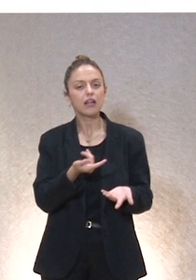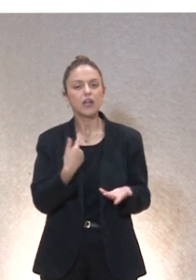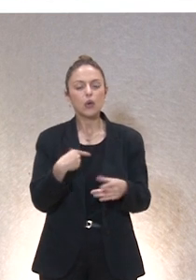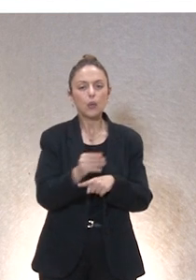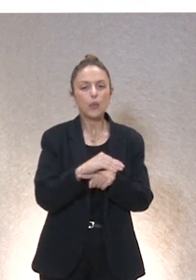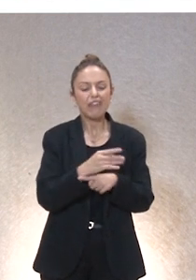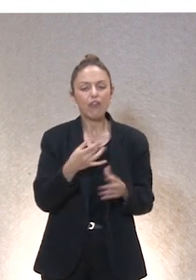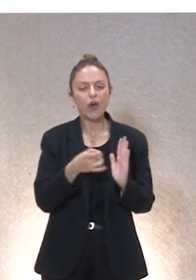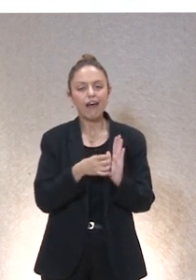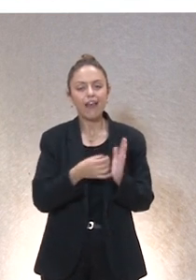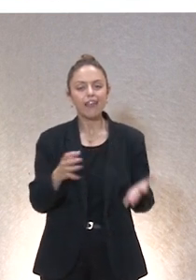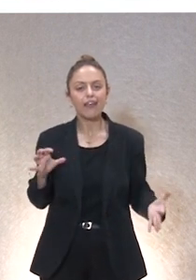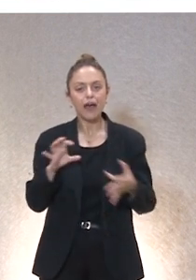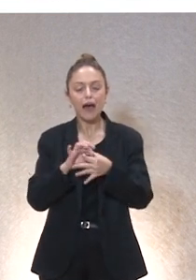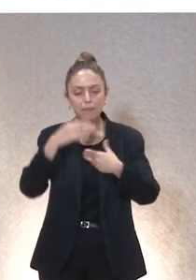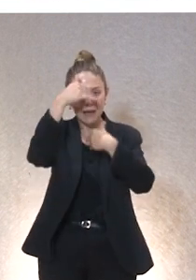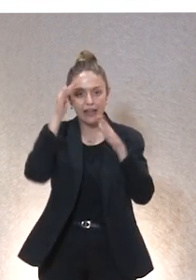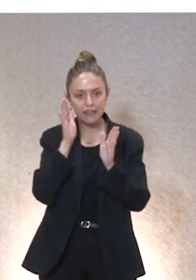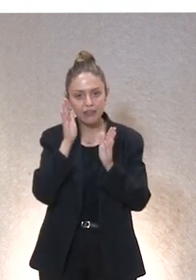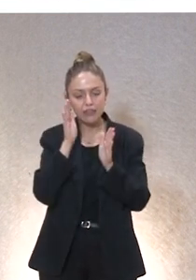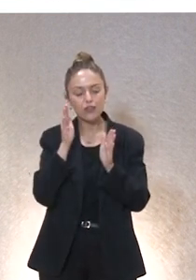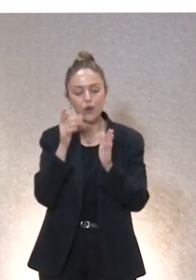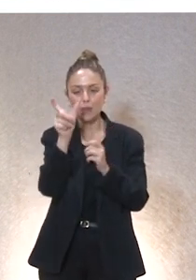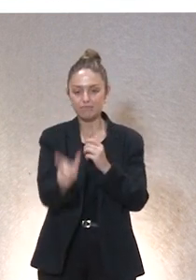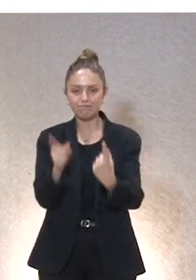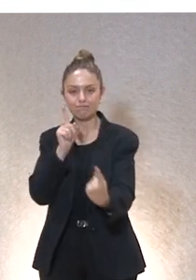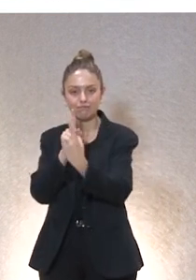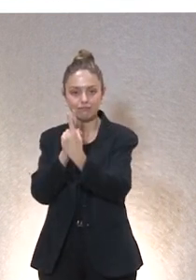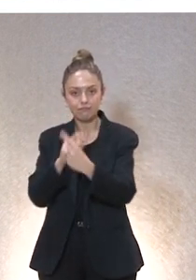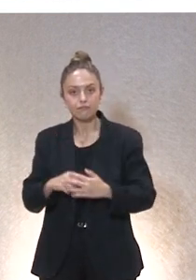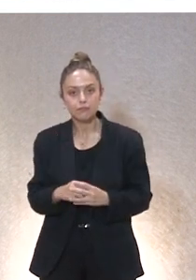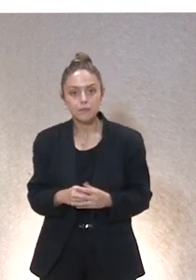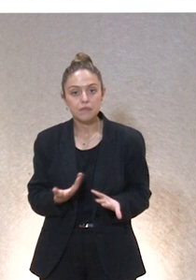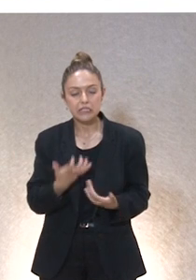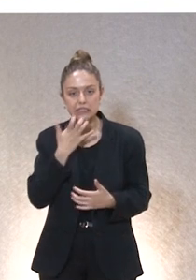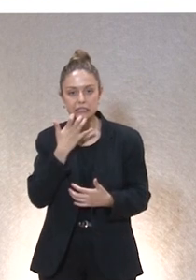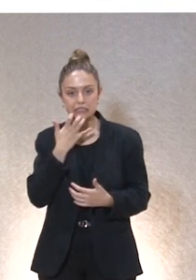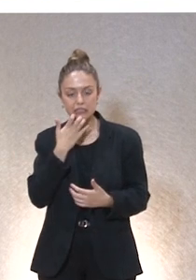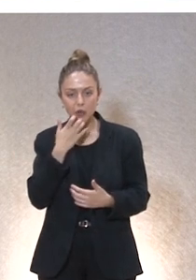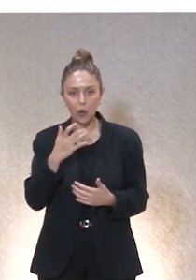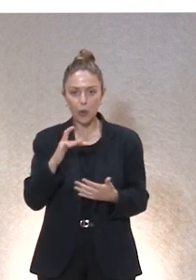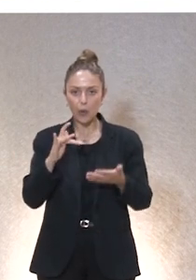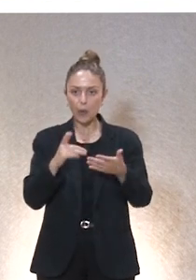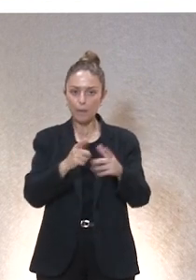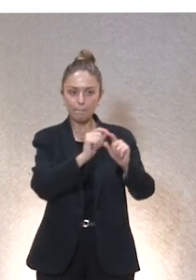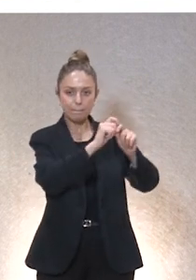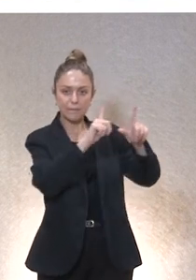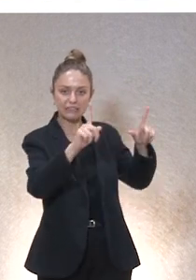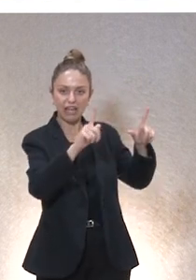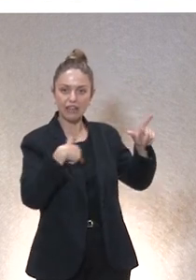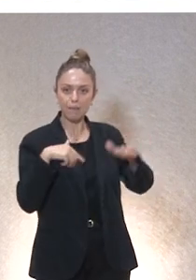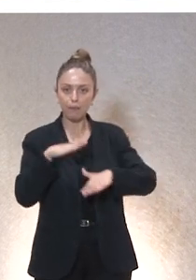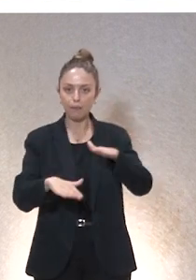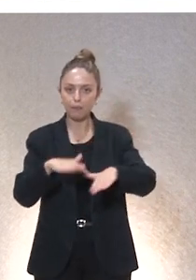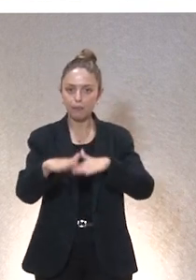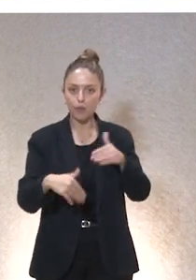calidad va a depender de prestar atención al otro. Si yo estoy prestando atención a la pantalla, al iPad o al podómetro, me he